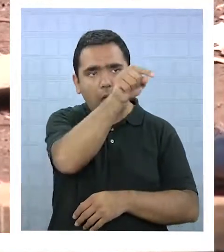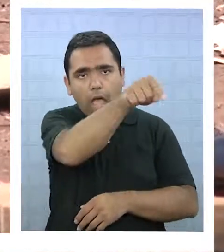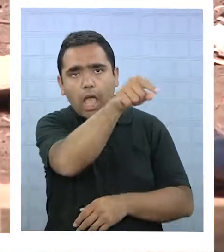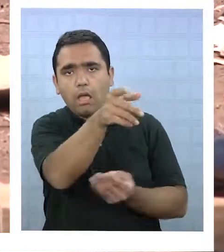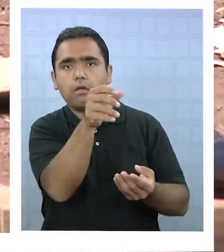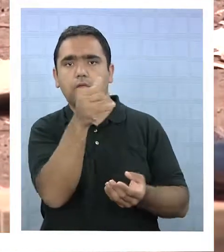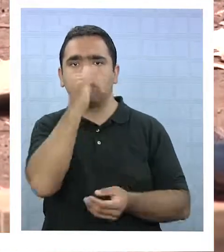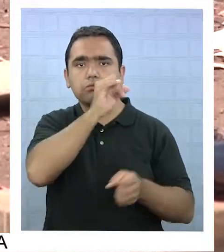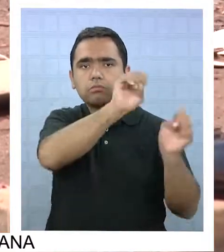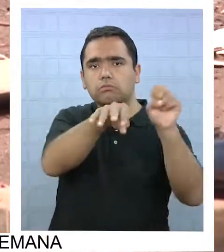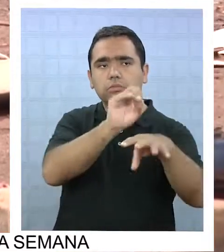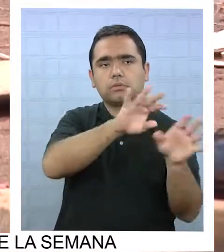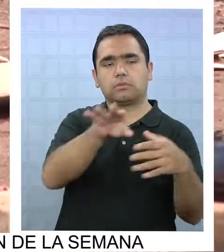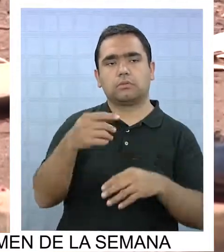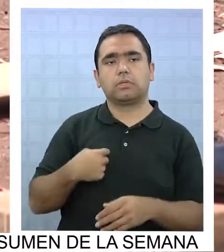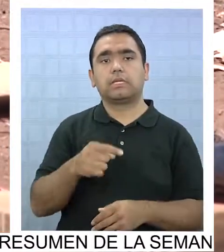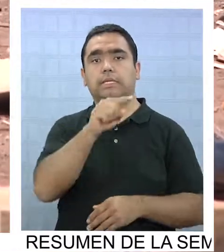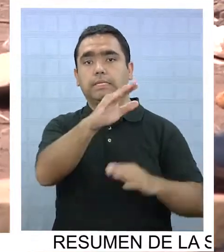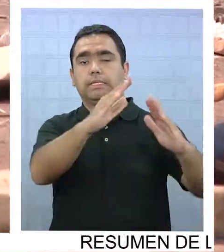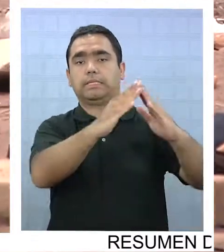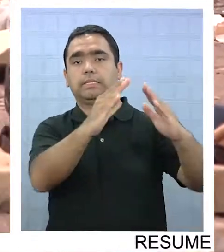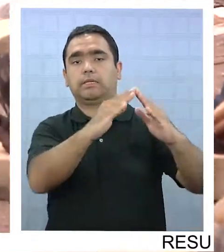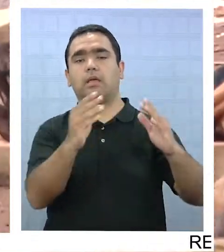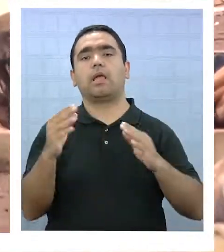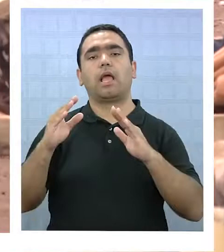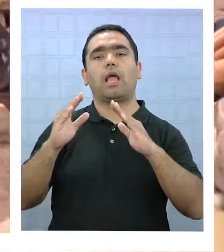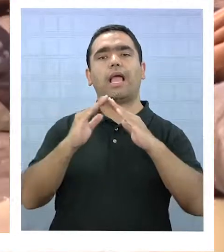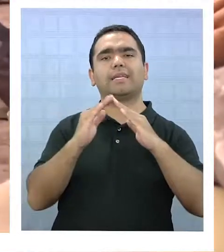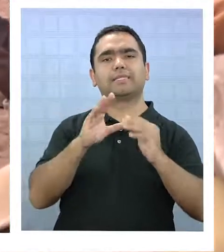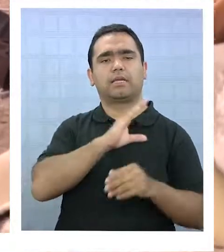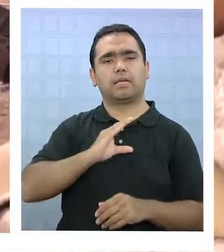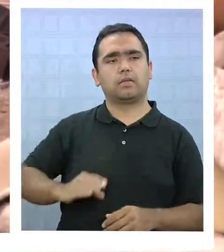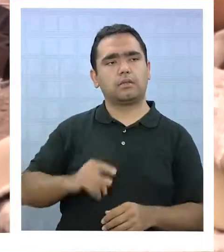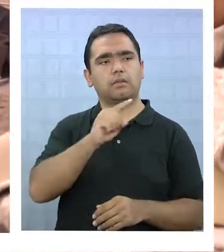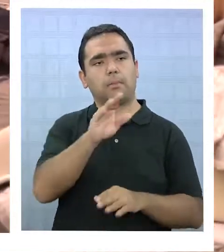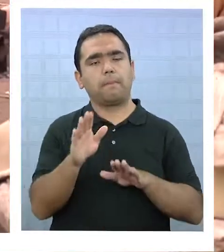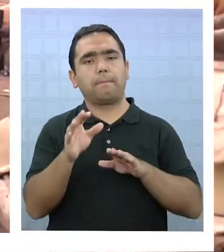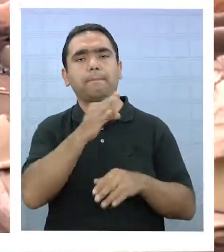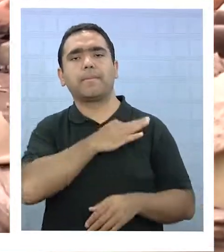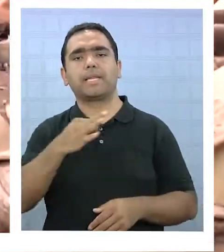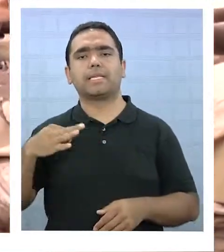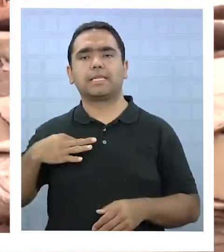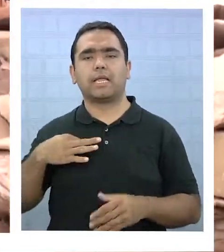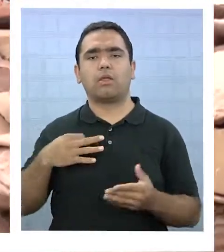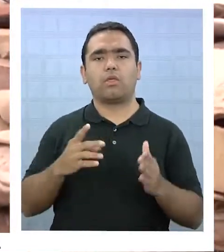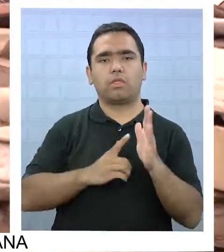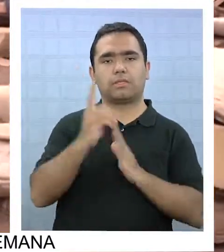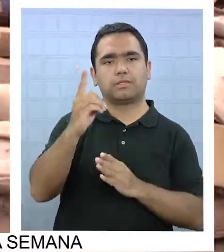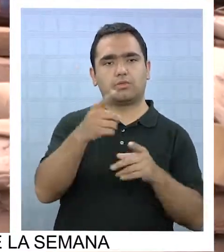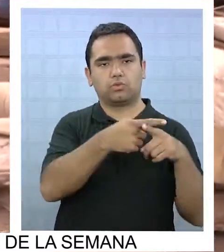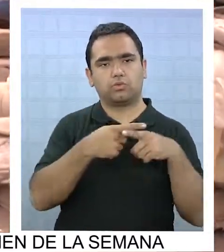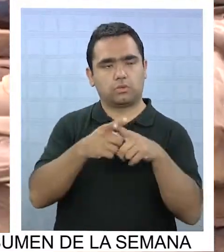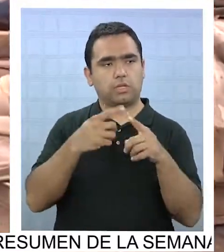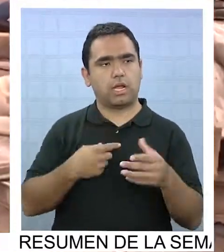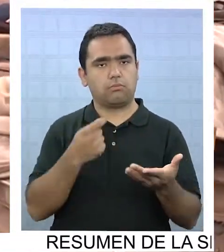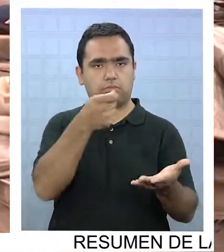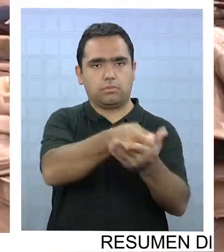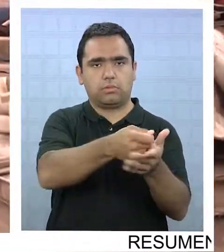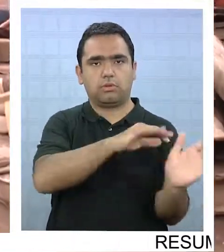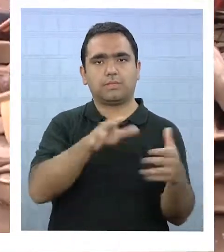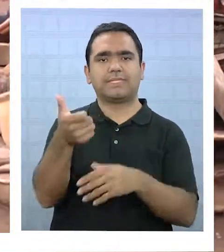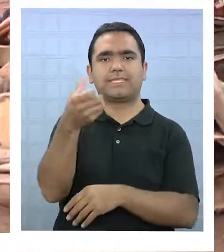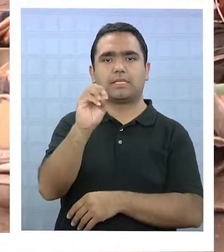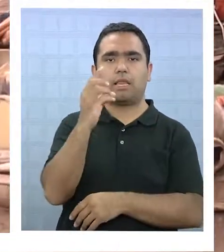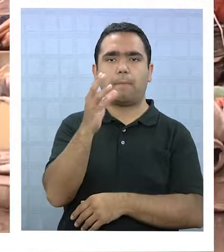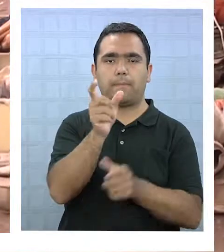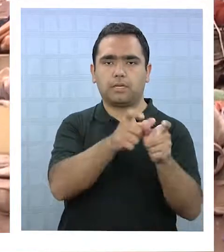que dejan eso. Albergue que pertenece al Hogar de Cristo y es financiado por el Ministerio de Desarrollo Social. Son 60 personas